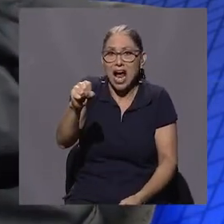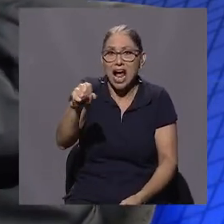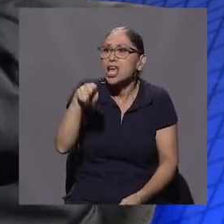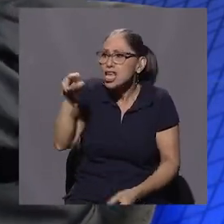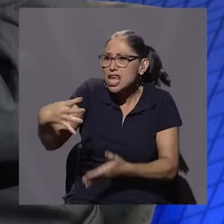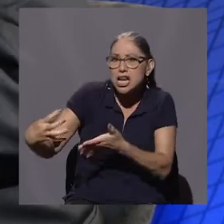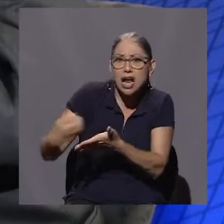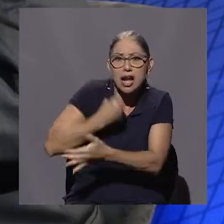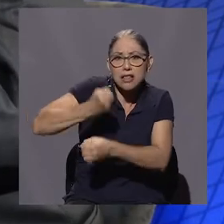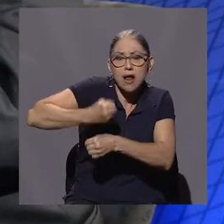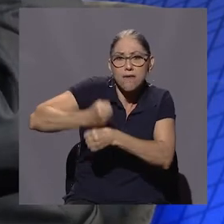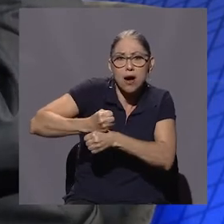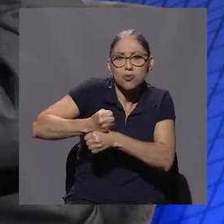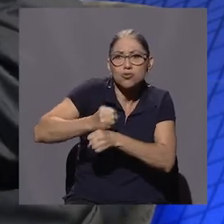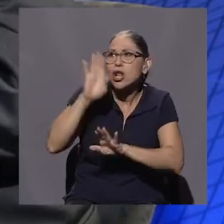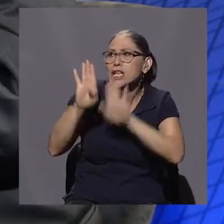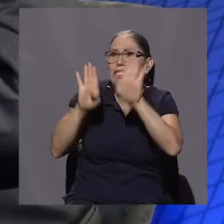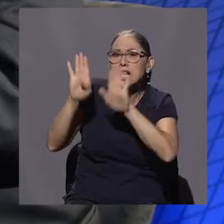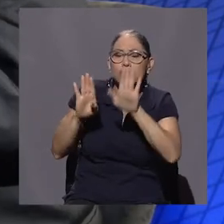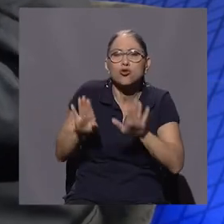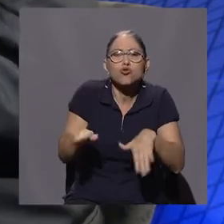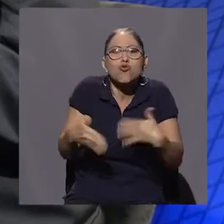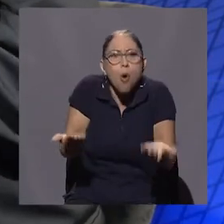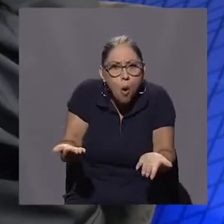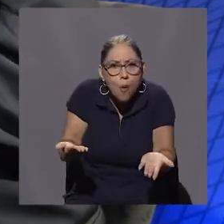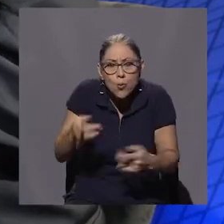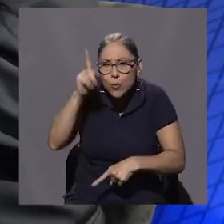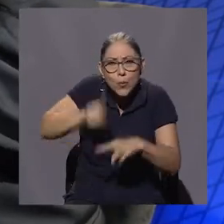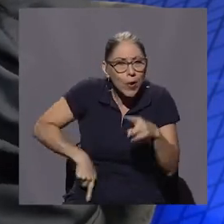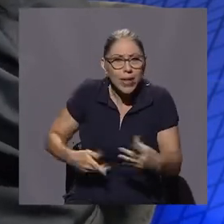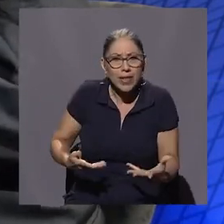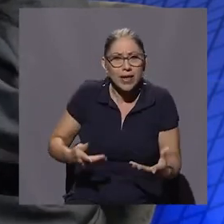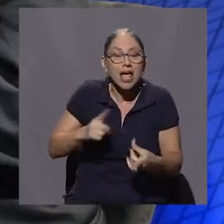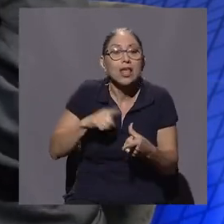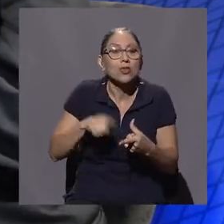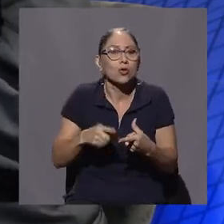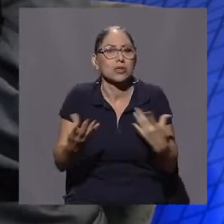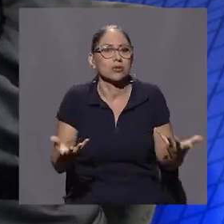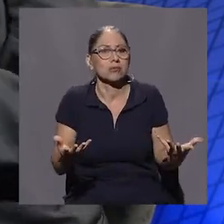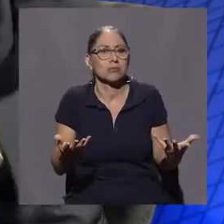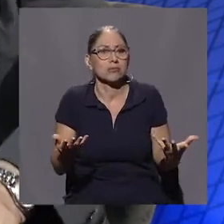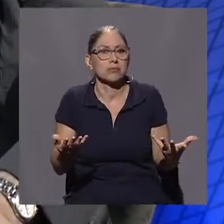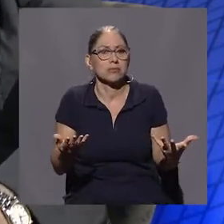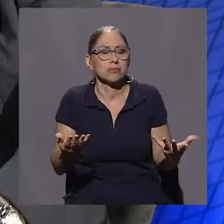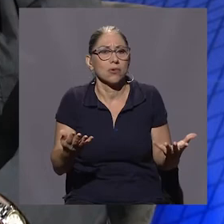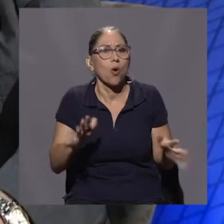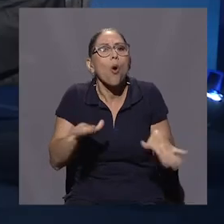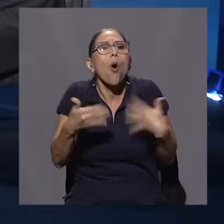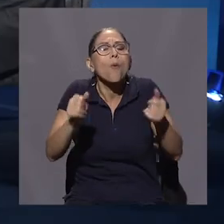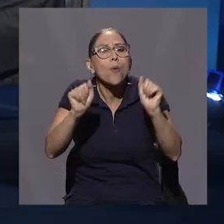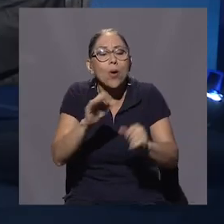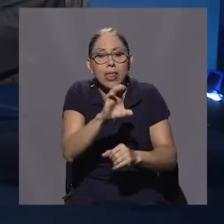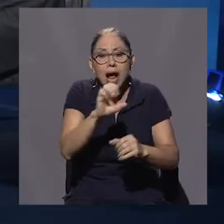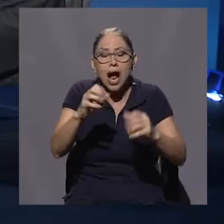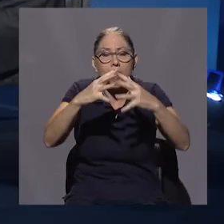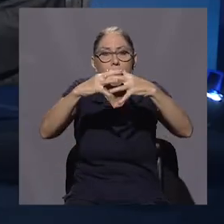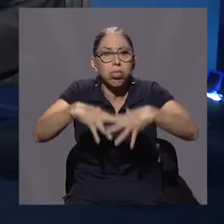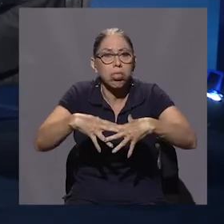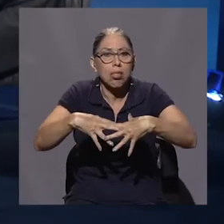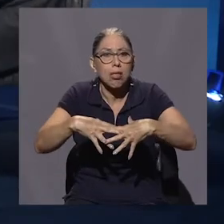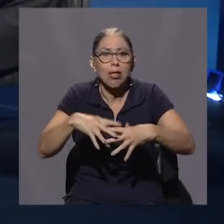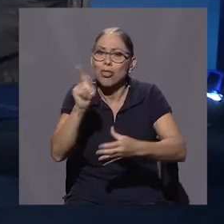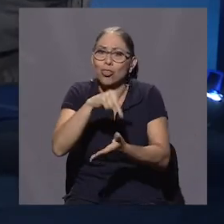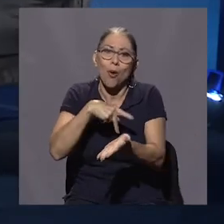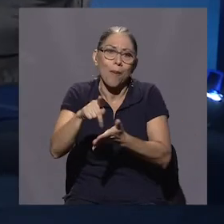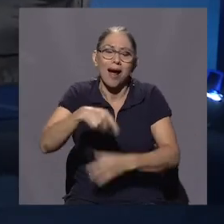¿qué es lo que uno dice? Atentan contra la caja. Y entonces, ¿cuál es la manera de financiar la caja? No pagar, negarle sus